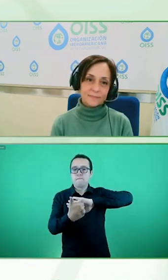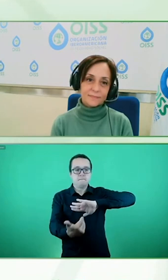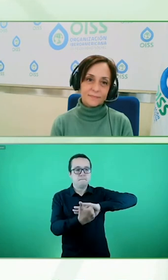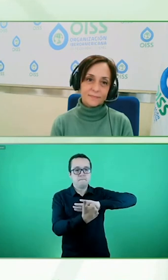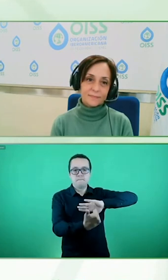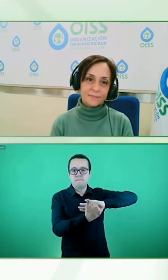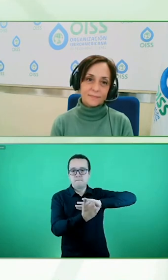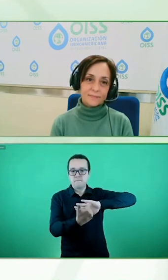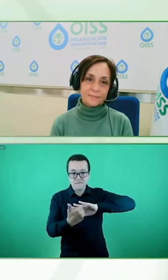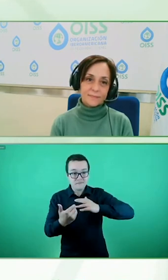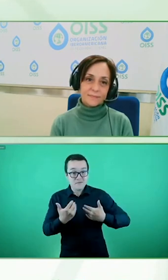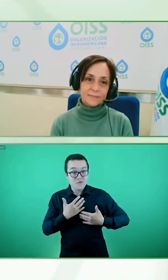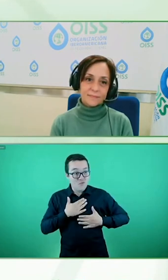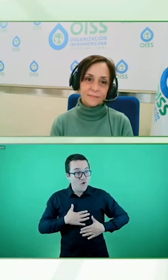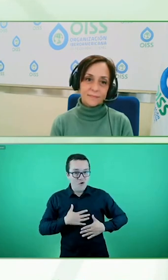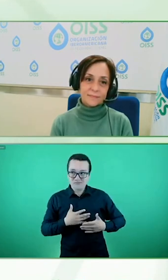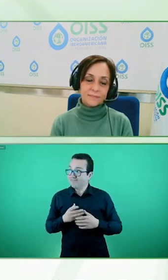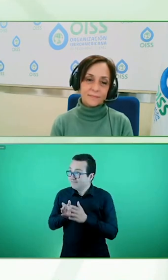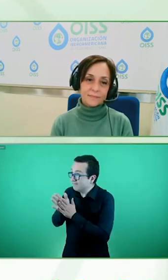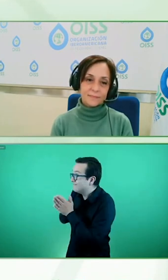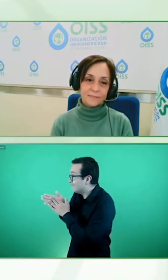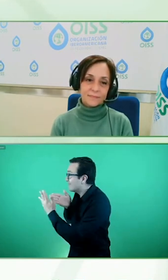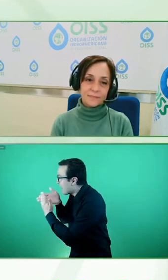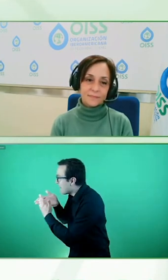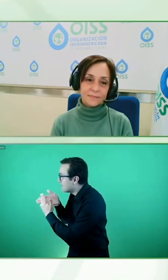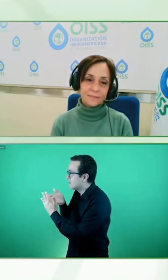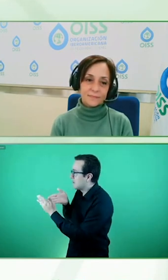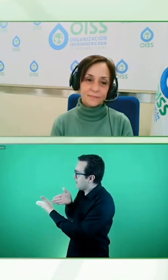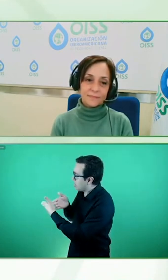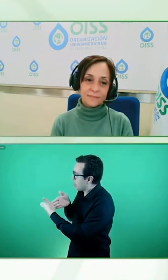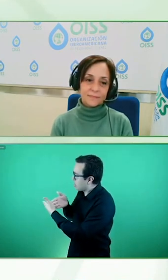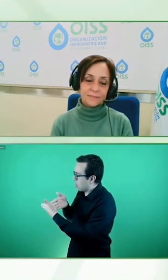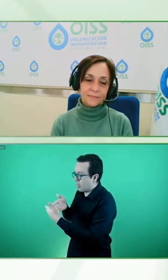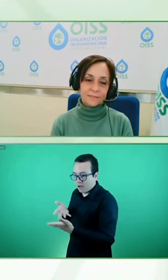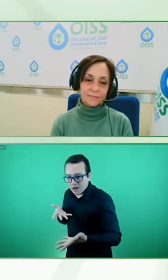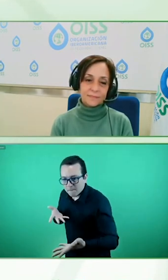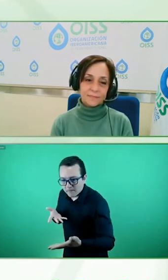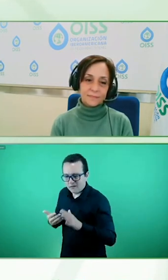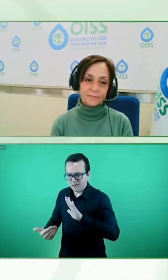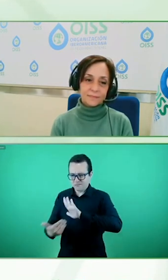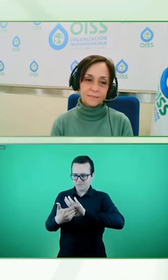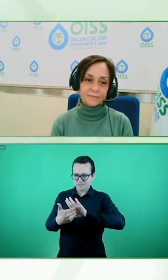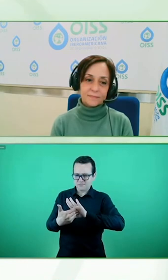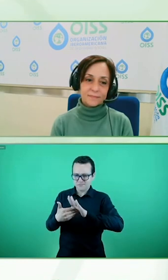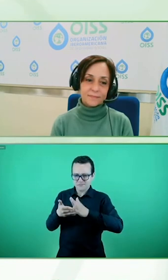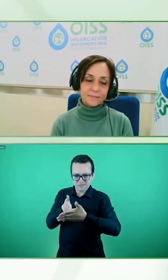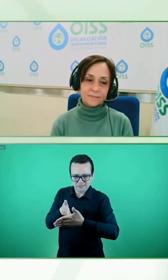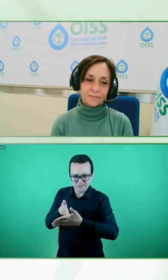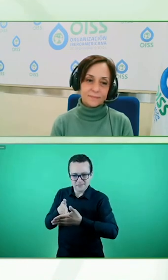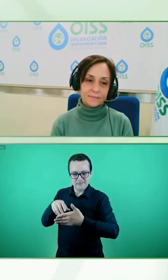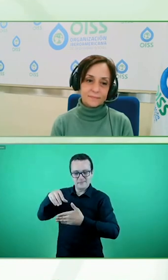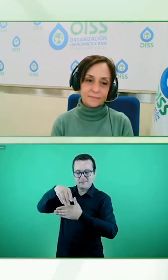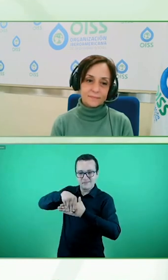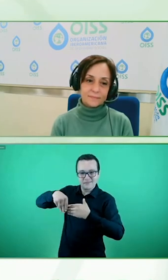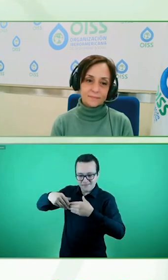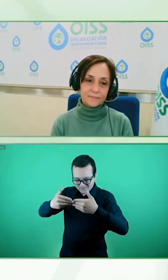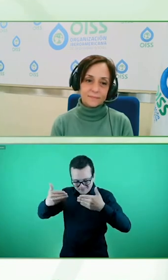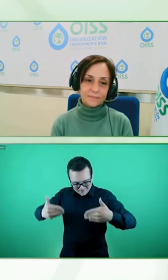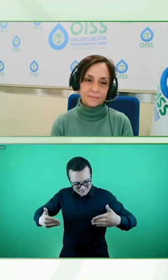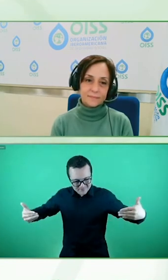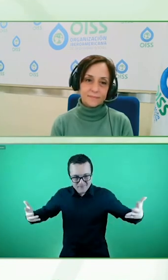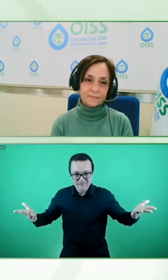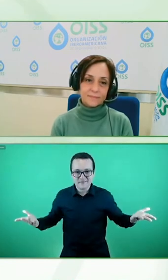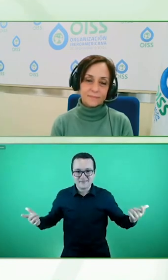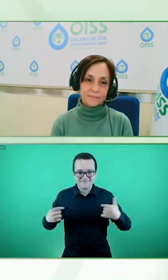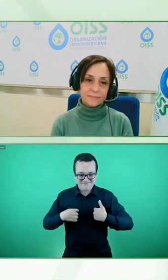A las empresas o a las entidades porque si crean un producto, a lo mejor crean un problema, ¿no? Entonces, eso hay que empezar a romper ese tipo de